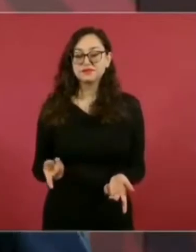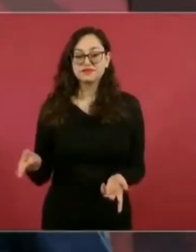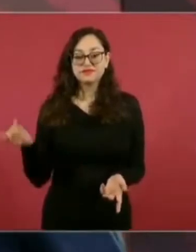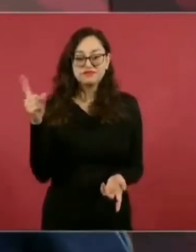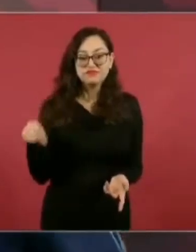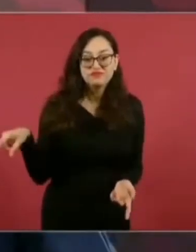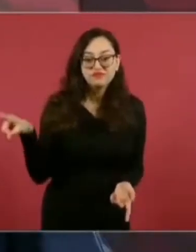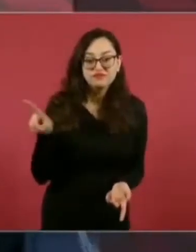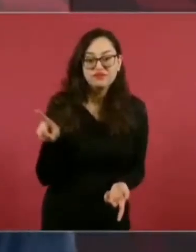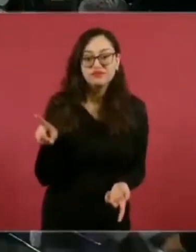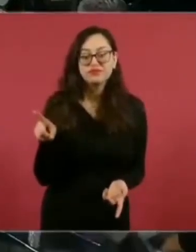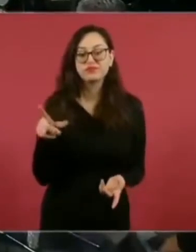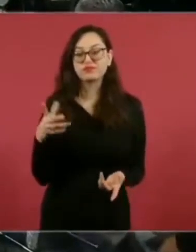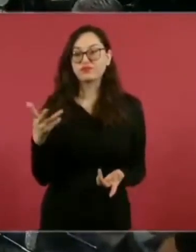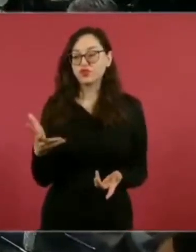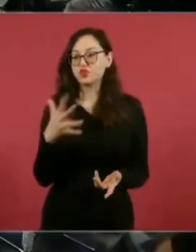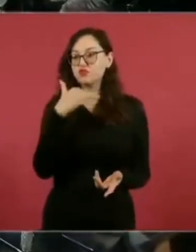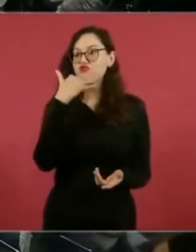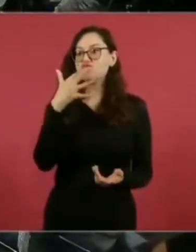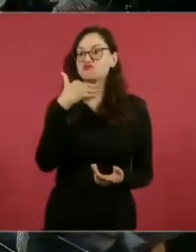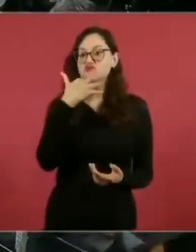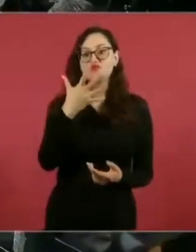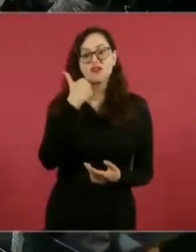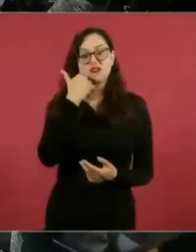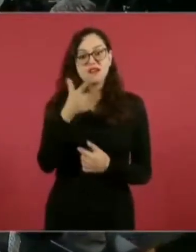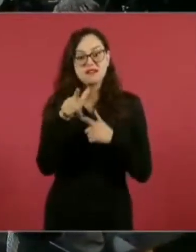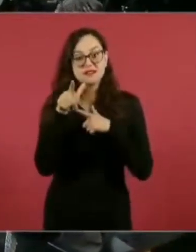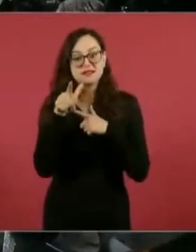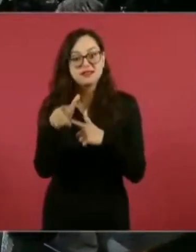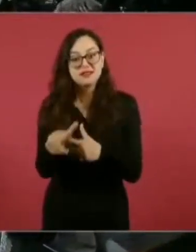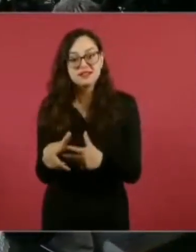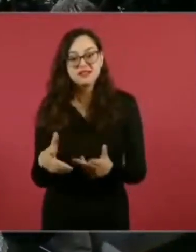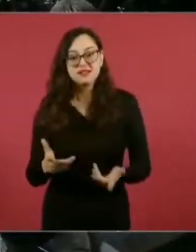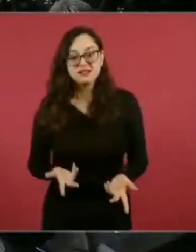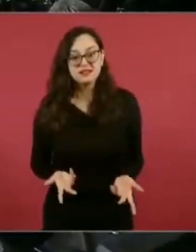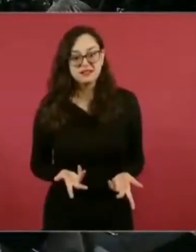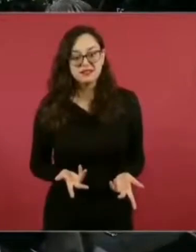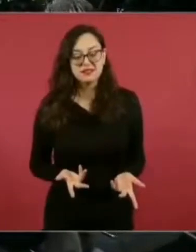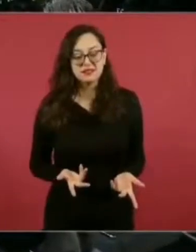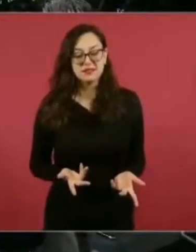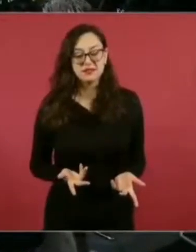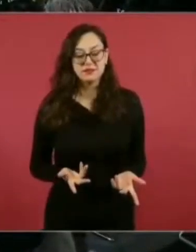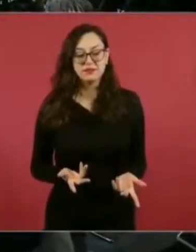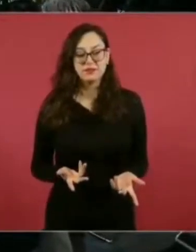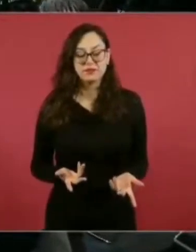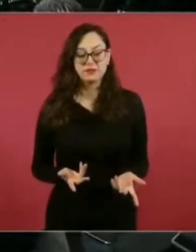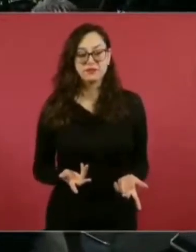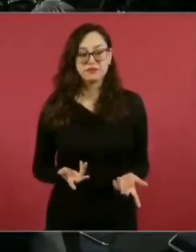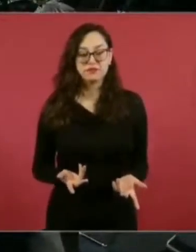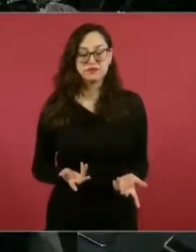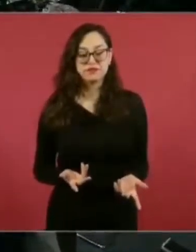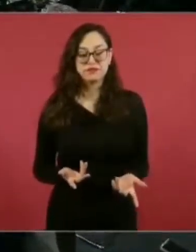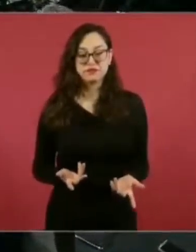se acabe con la corrupción y que haya